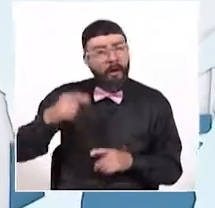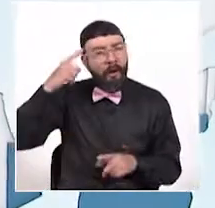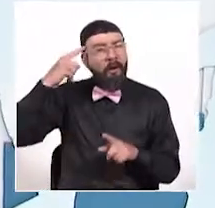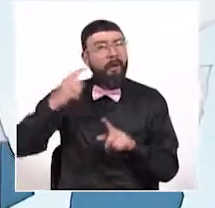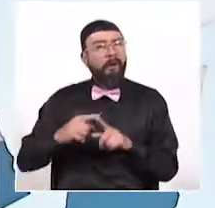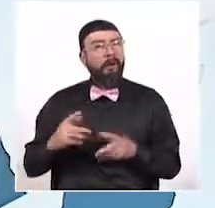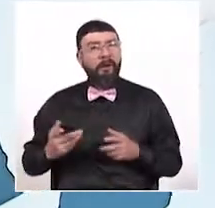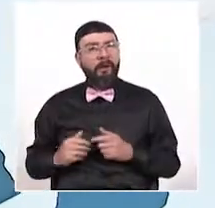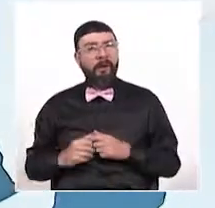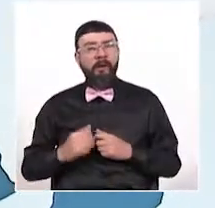y por supuesto apoyar a los deportistas.